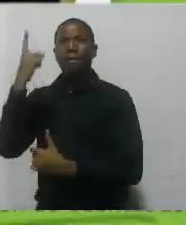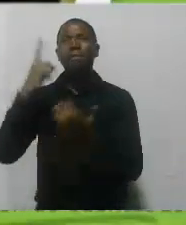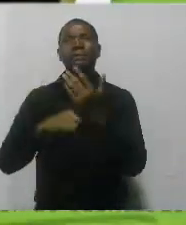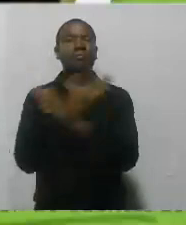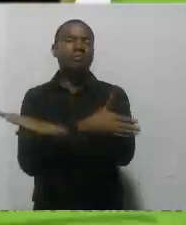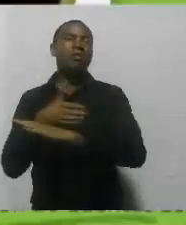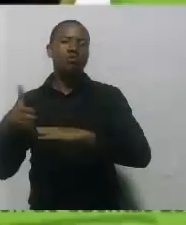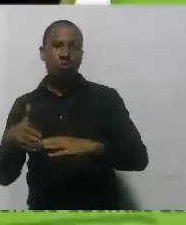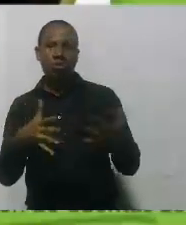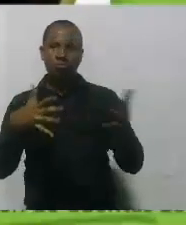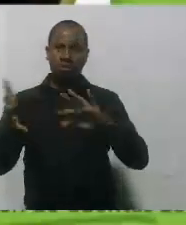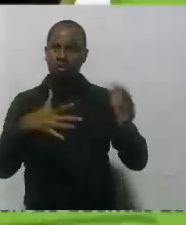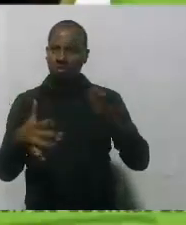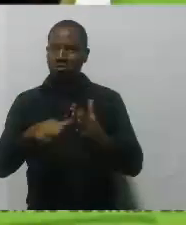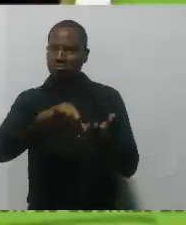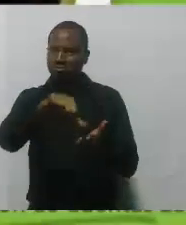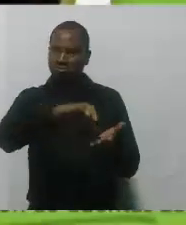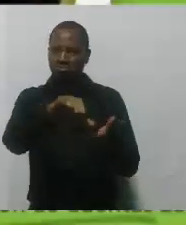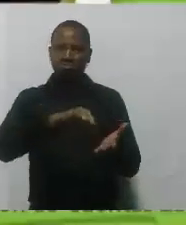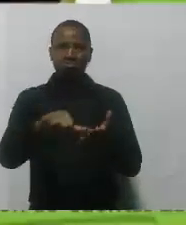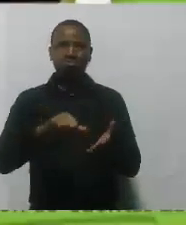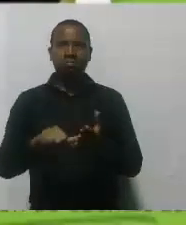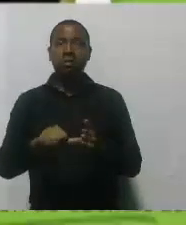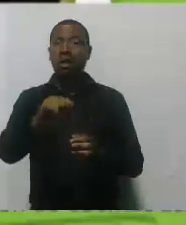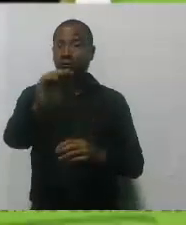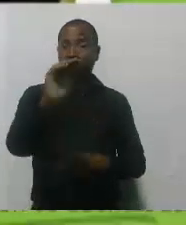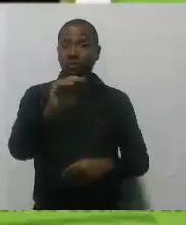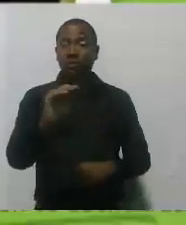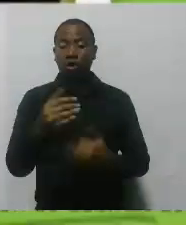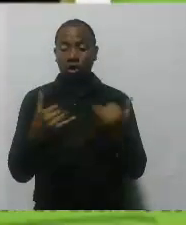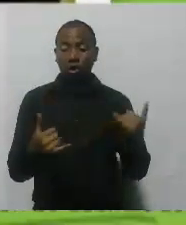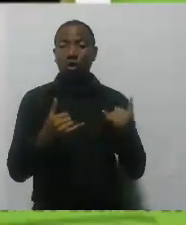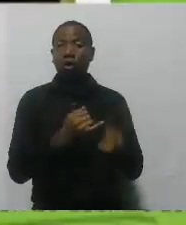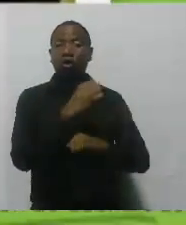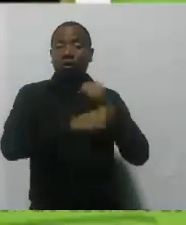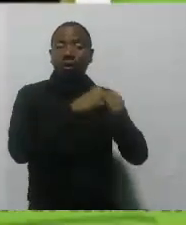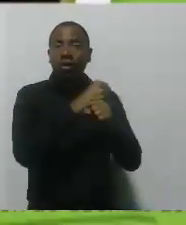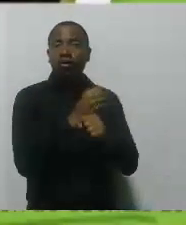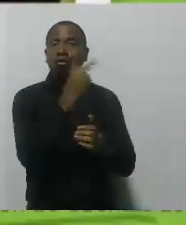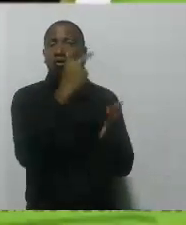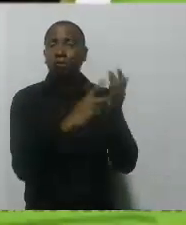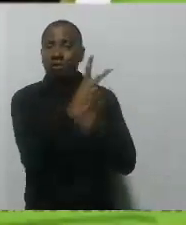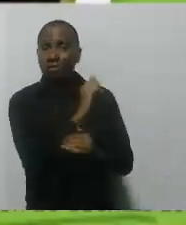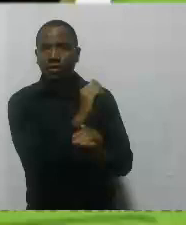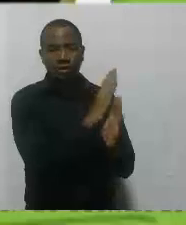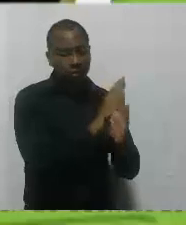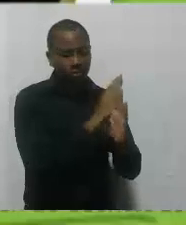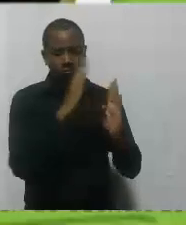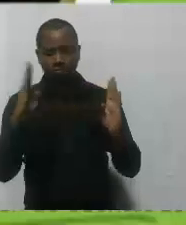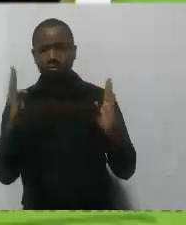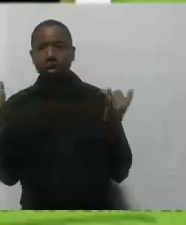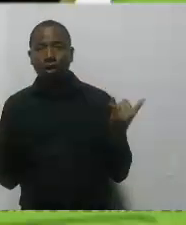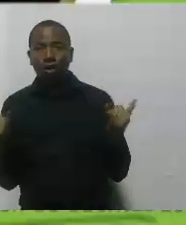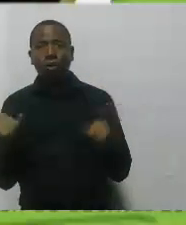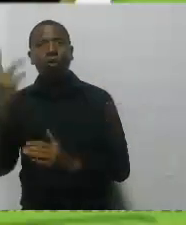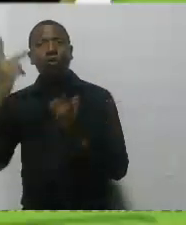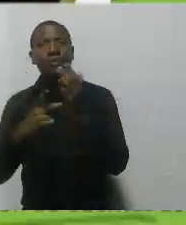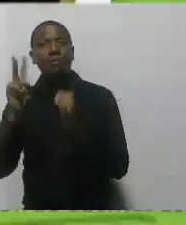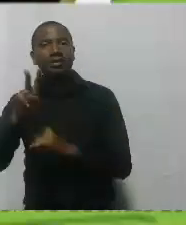a la ciudadanía que en este programa durante estos cuatro años hemos innovado con convocatorias públicas,